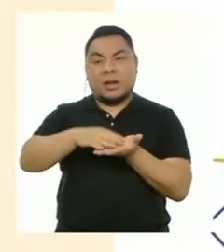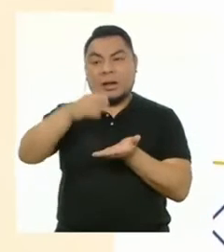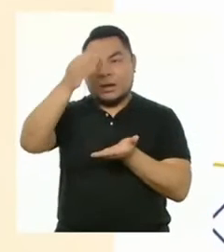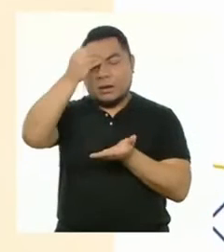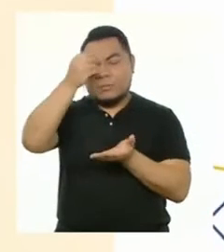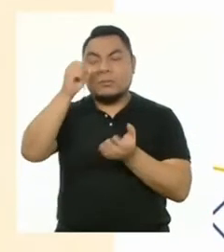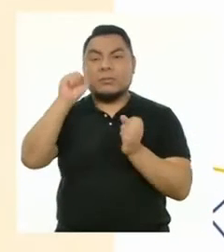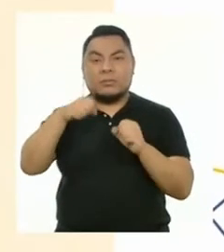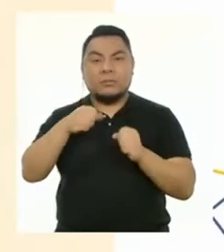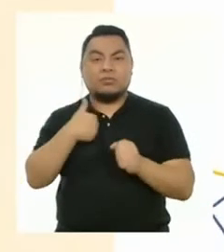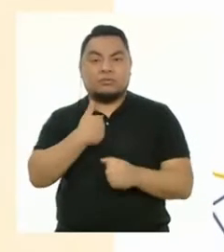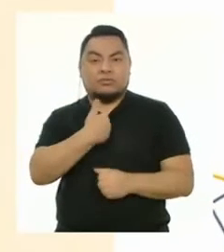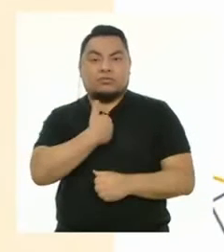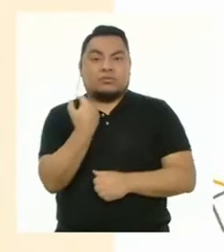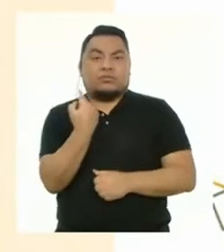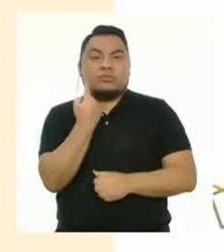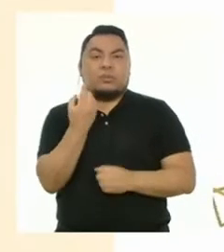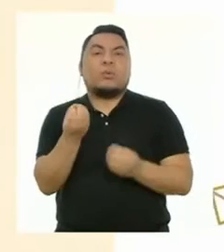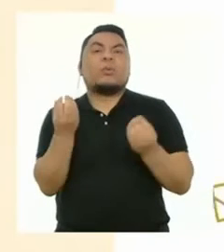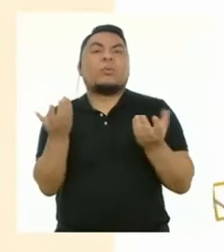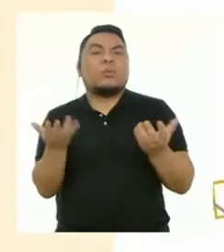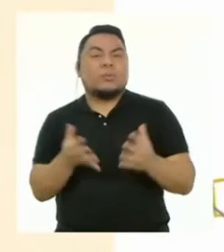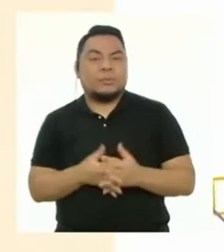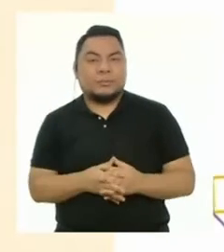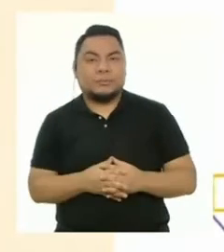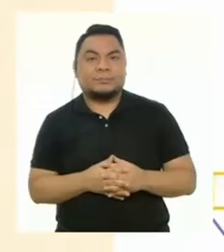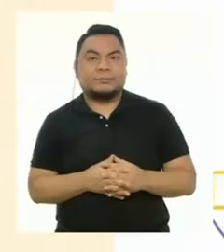aprender de manera autónoma?